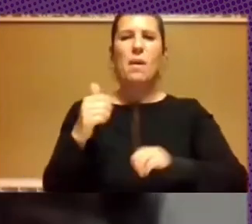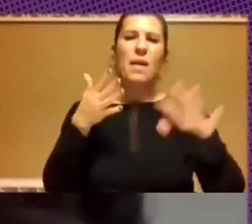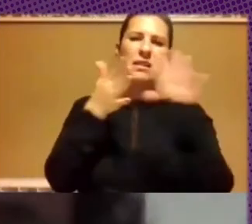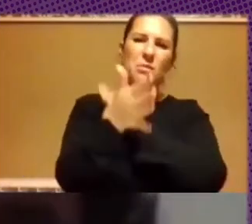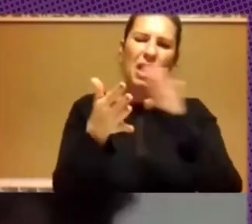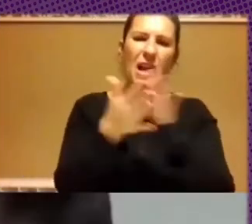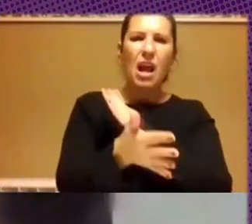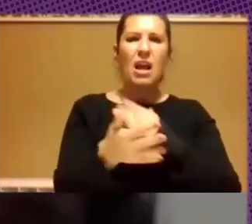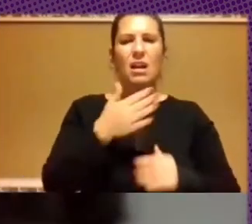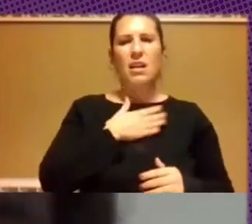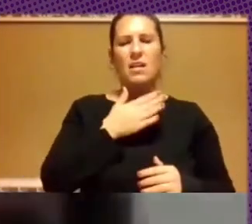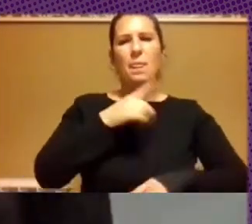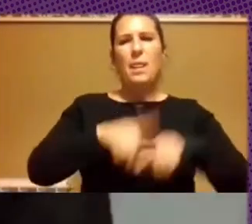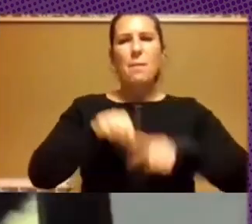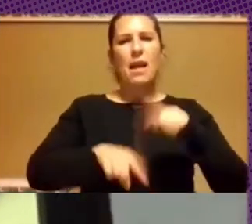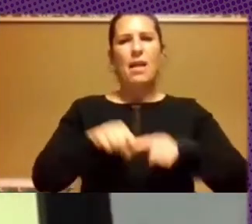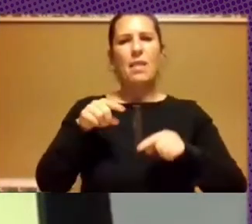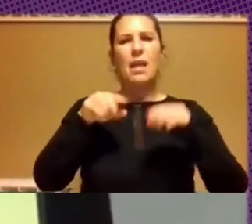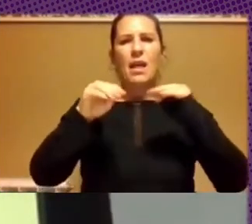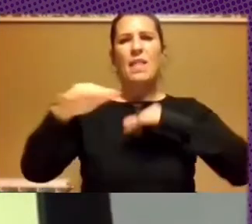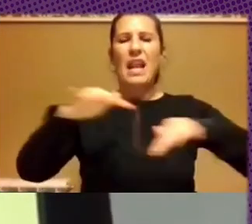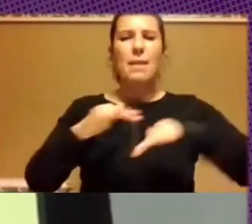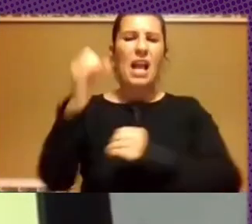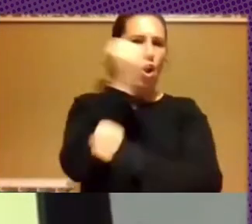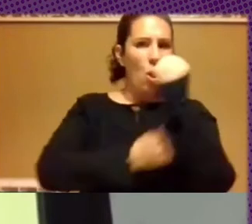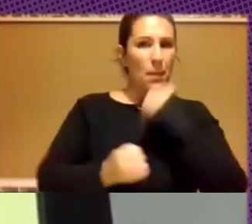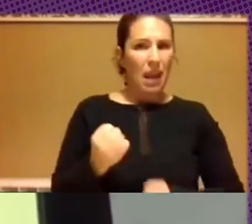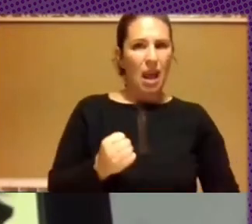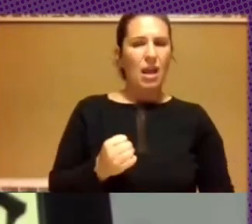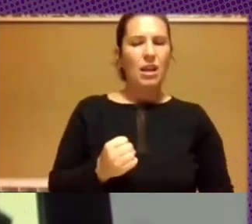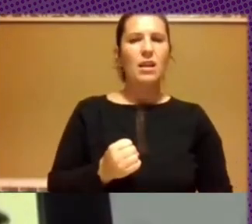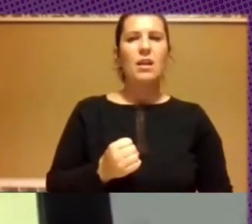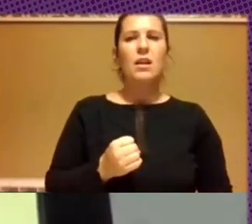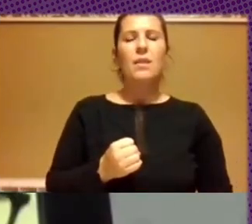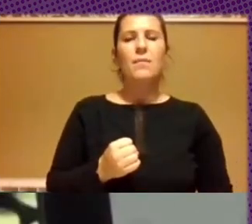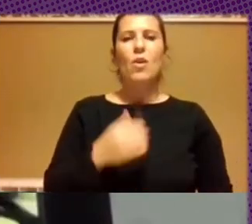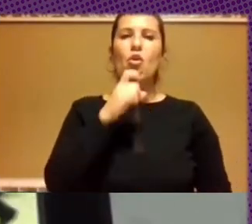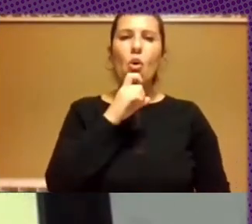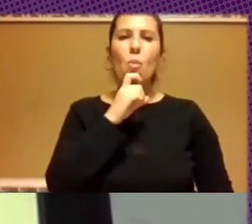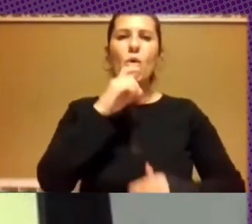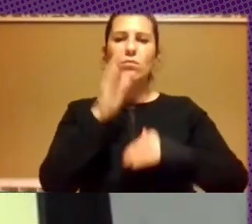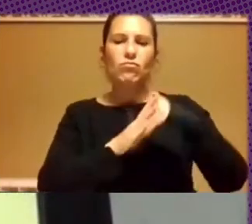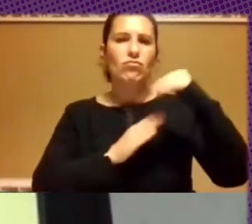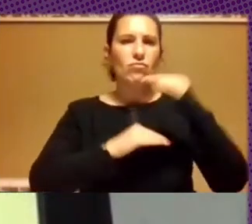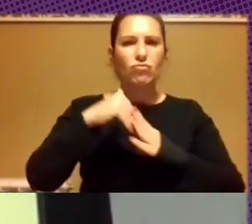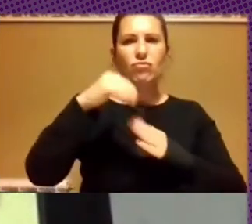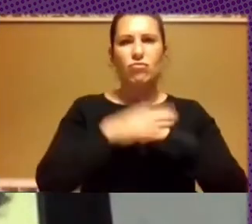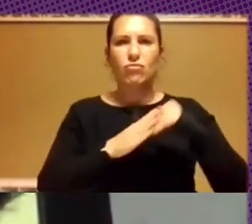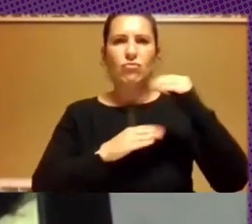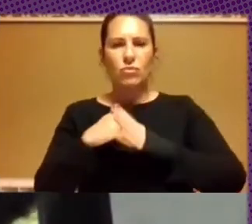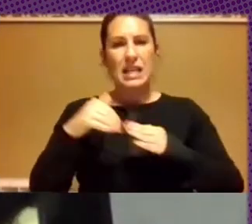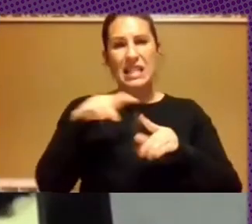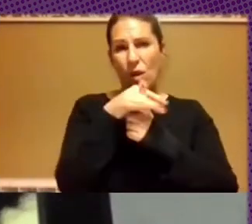centralmente en virtud de una dinámica económica, de cómo se fueron construyendo esos conglomerados y esos escenarios